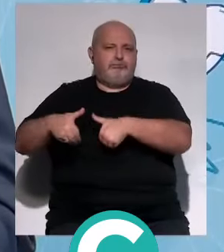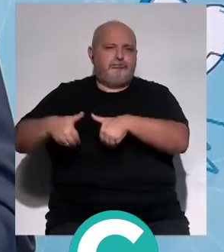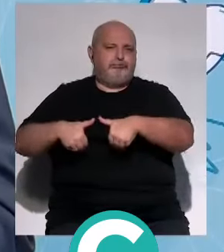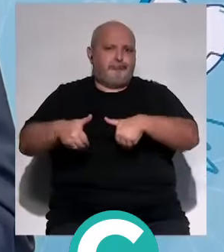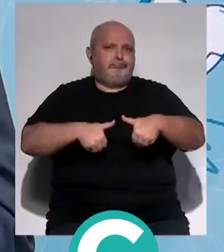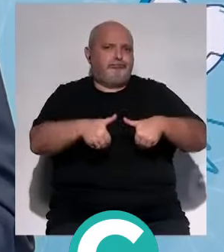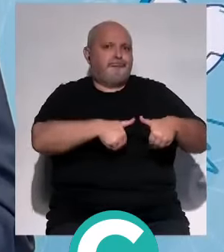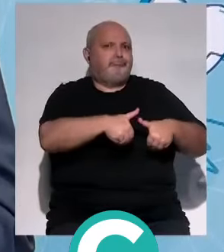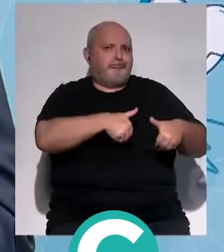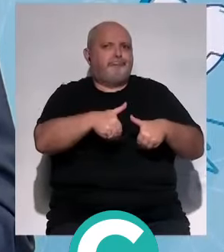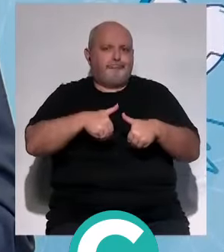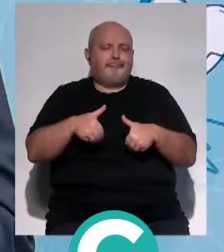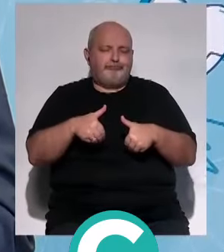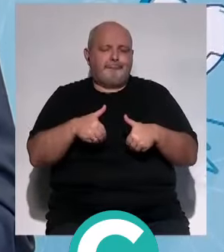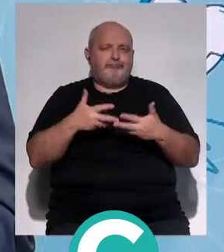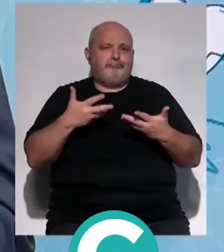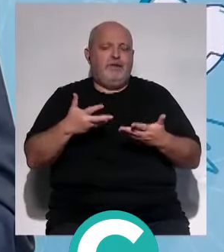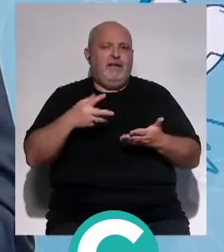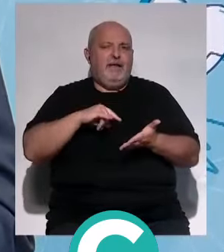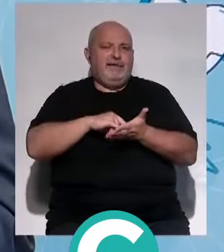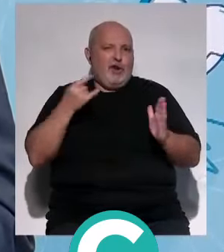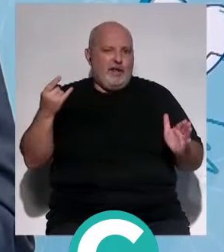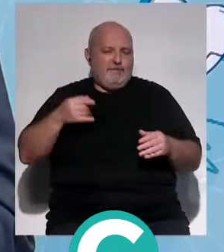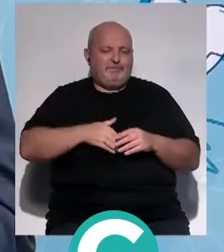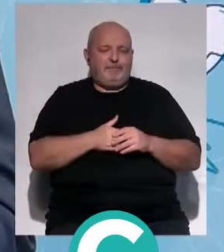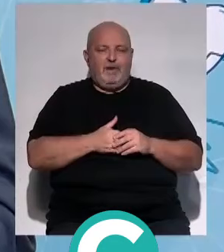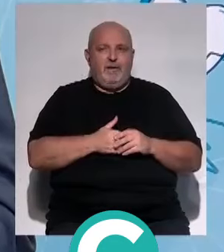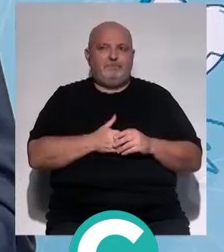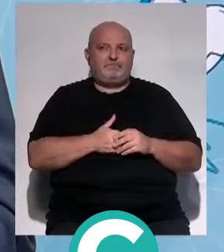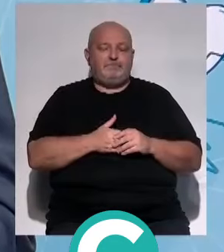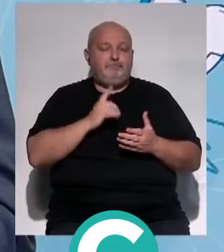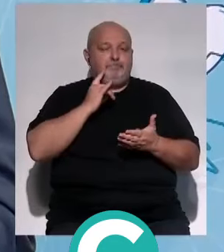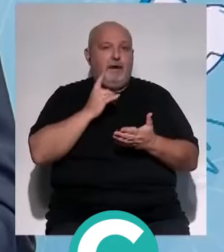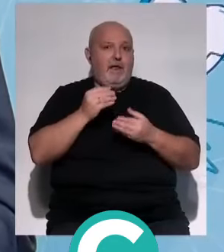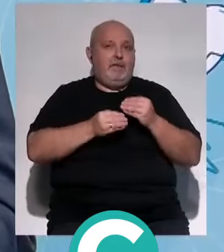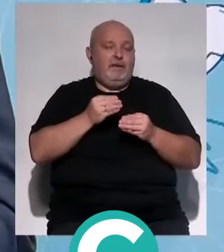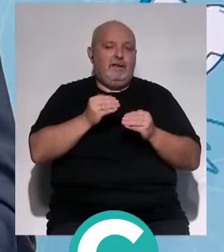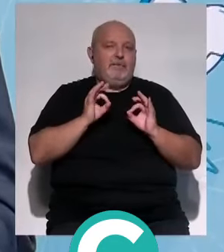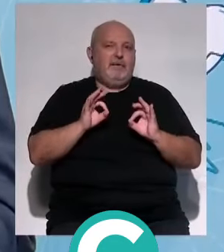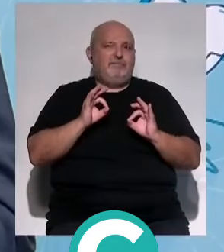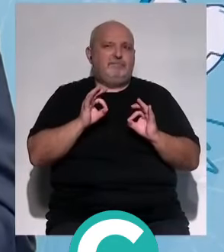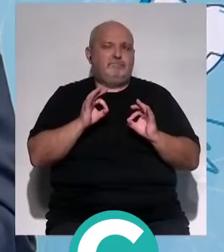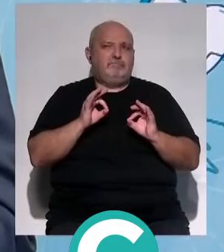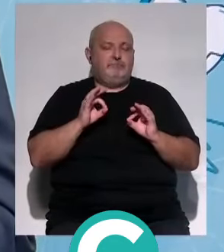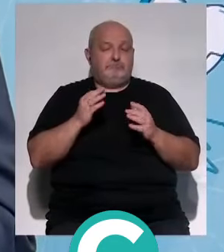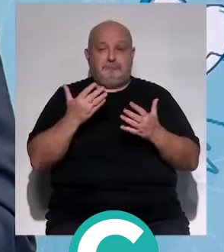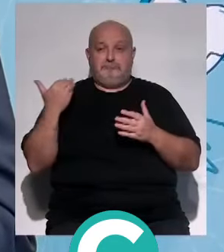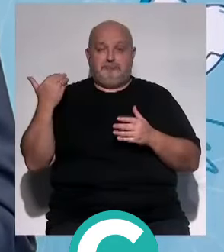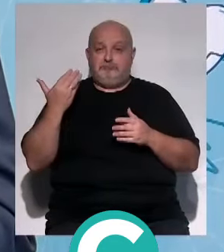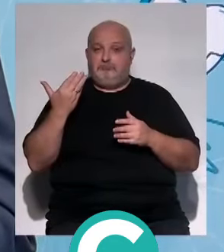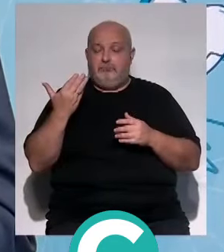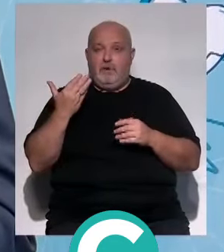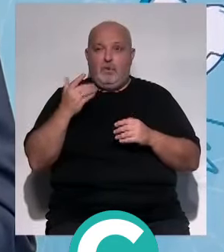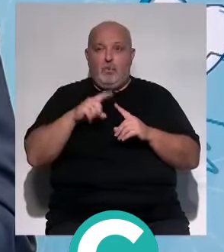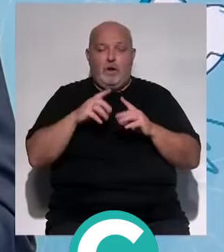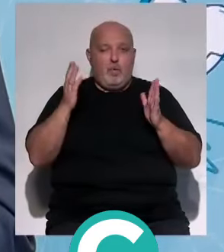pacientes y así nos lo demanda la actual tecnología. Prueba de ello es que estamos ampliando especialidades que hasta hace unos años